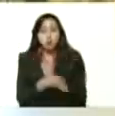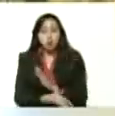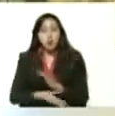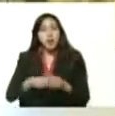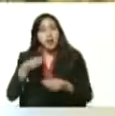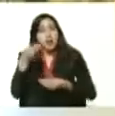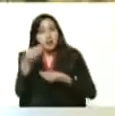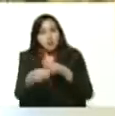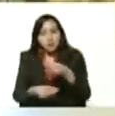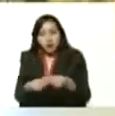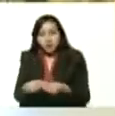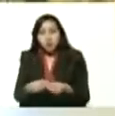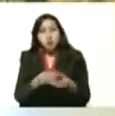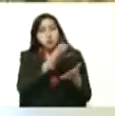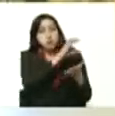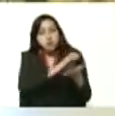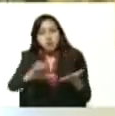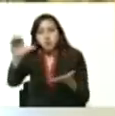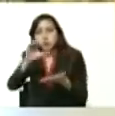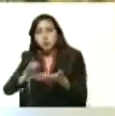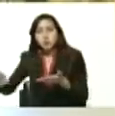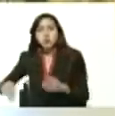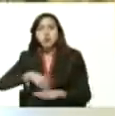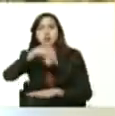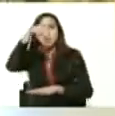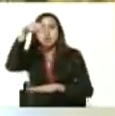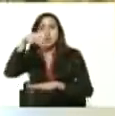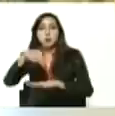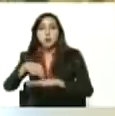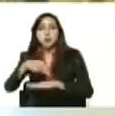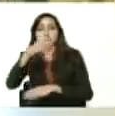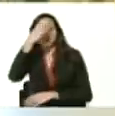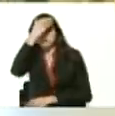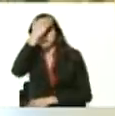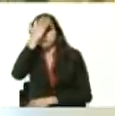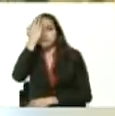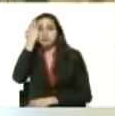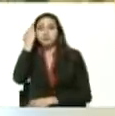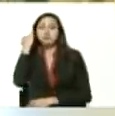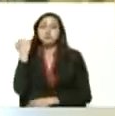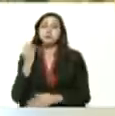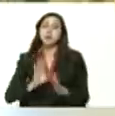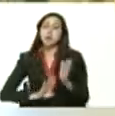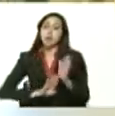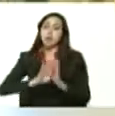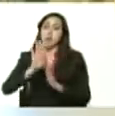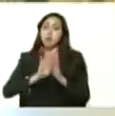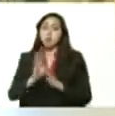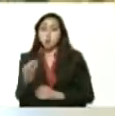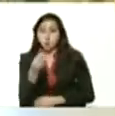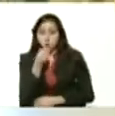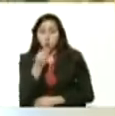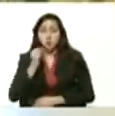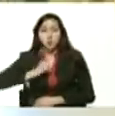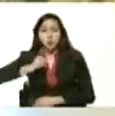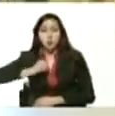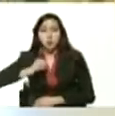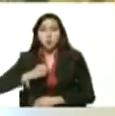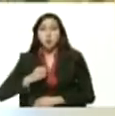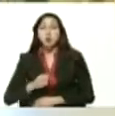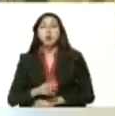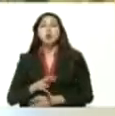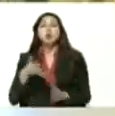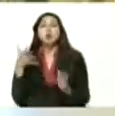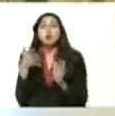alimentos, su distribución nacional. Hay un crecimiento en la producción de alimentos y a través de los